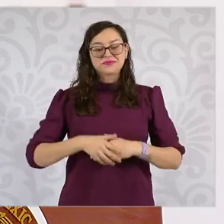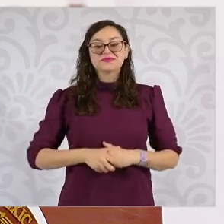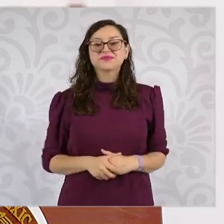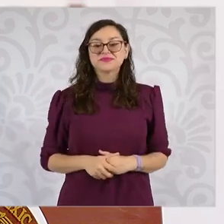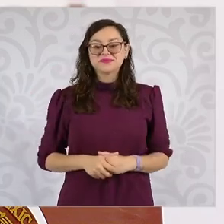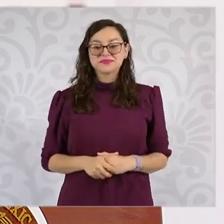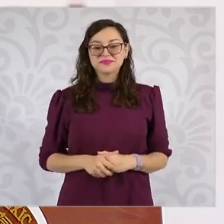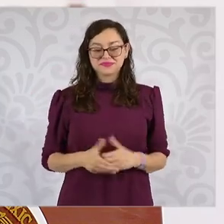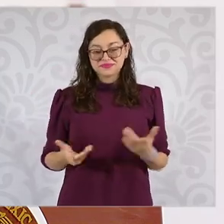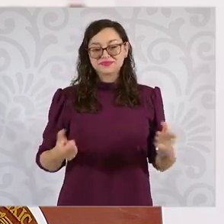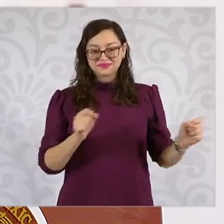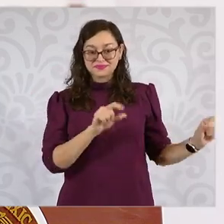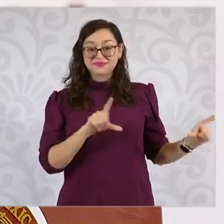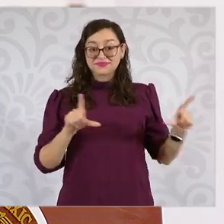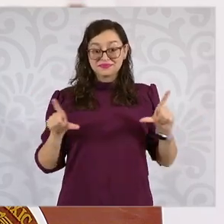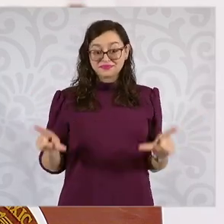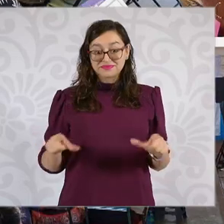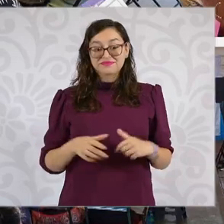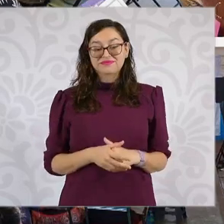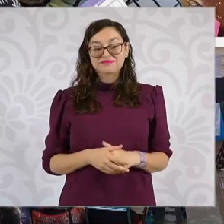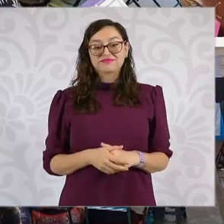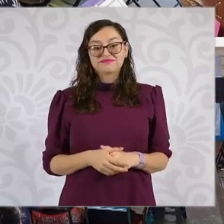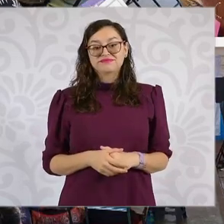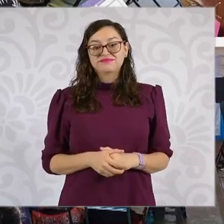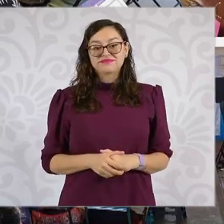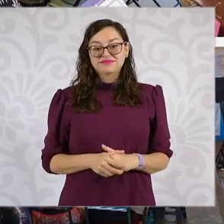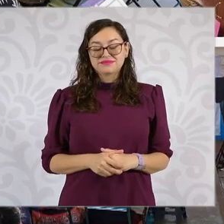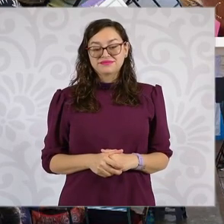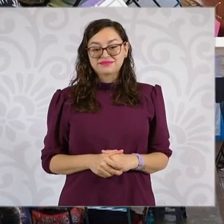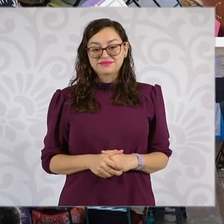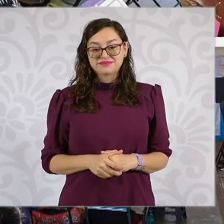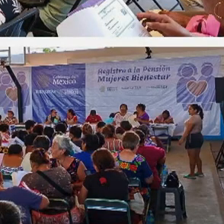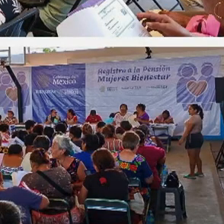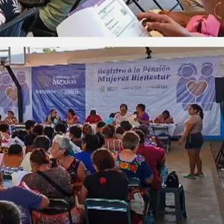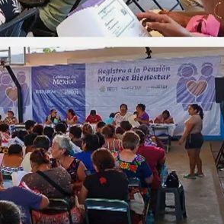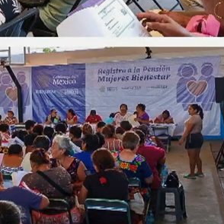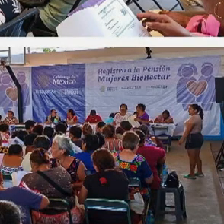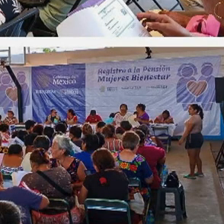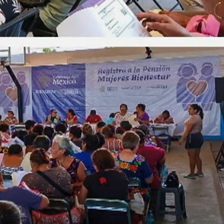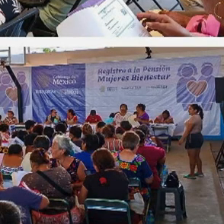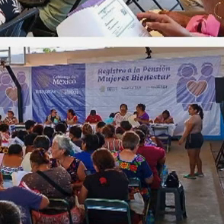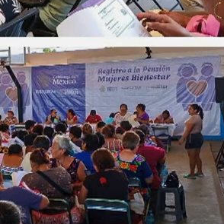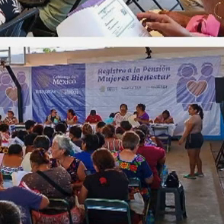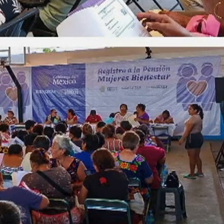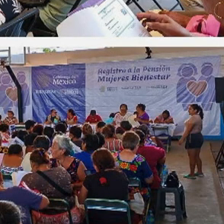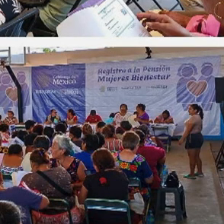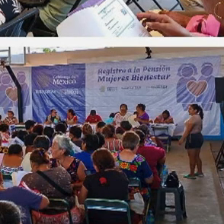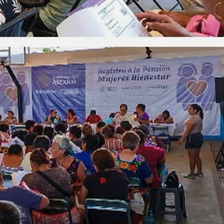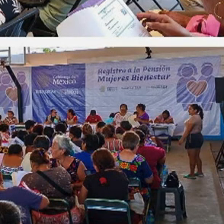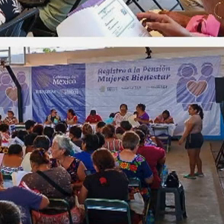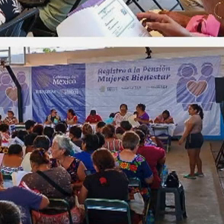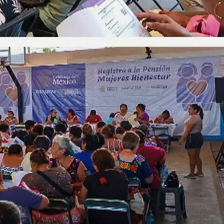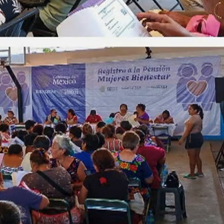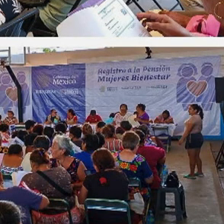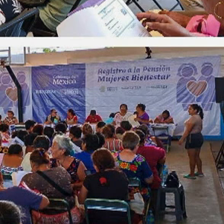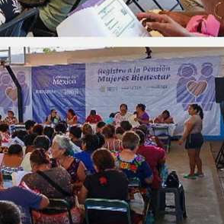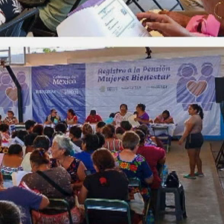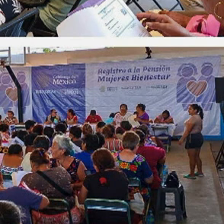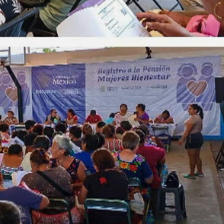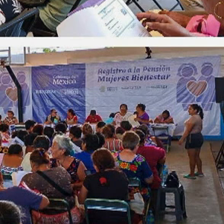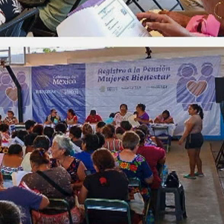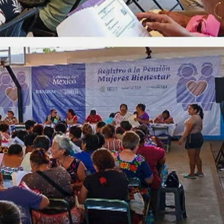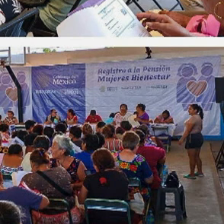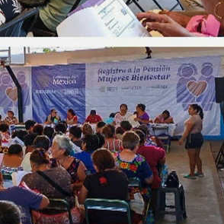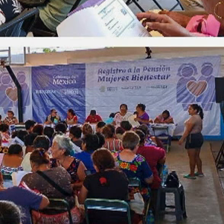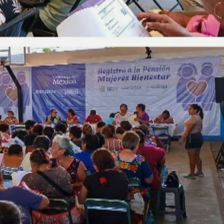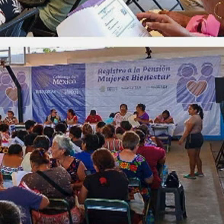Y bueno, como ustedes han visto este fin de semana, la presidenta ha estado supervisando este trabajo en los módulos